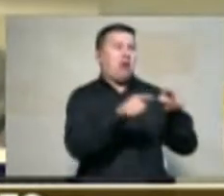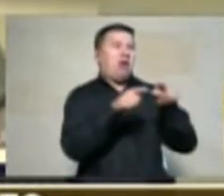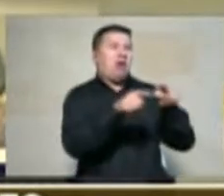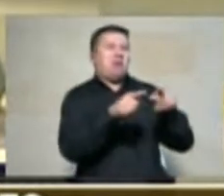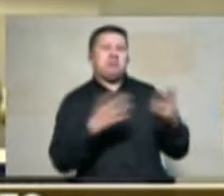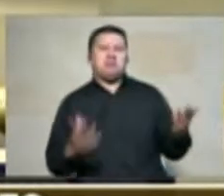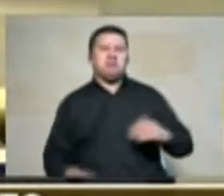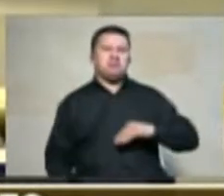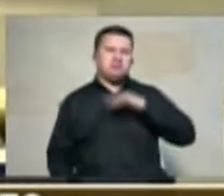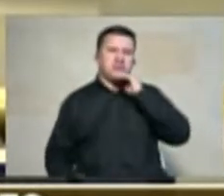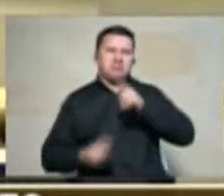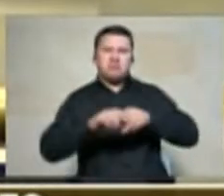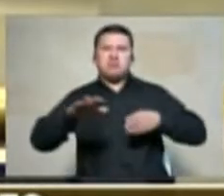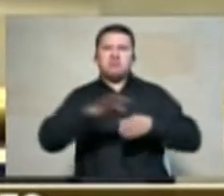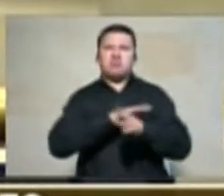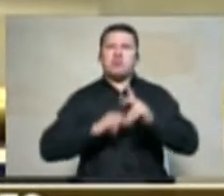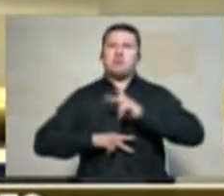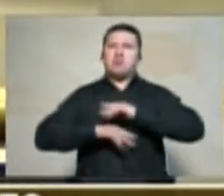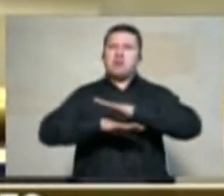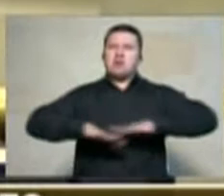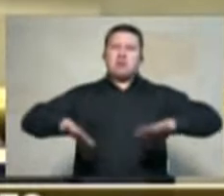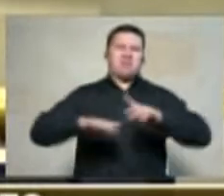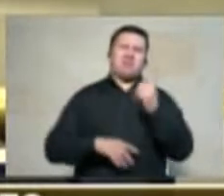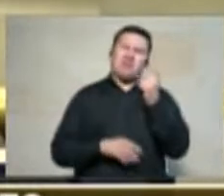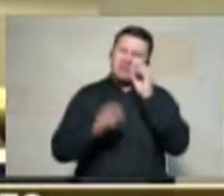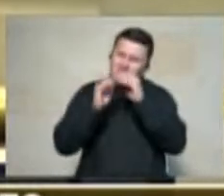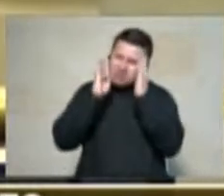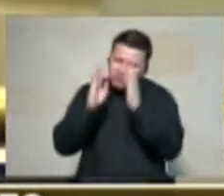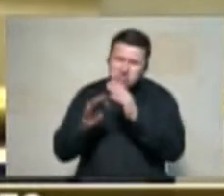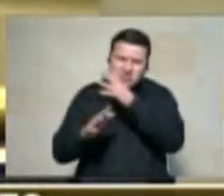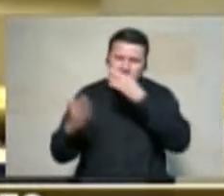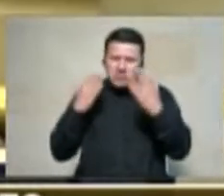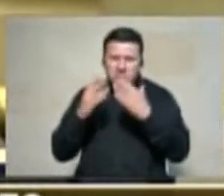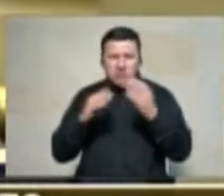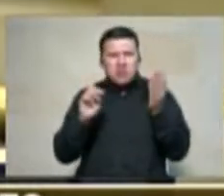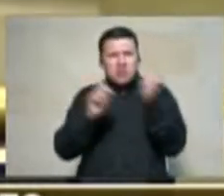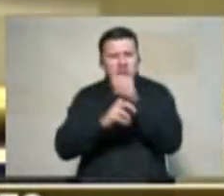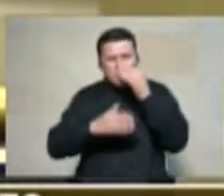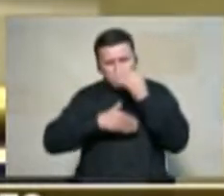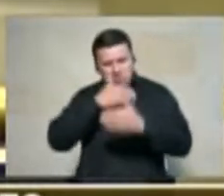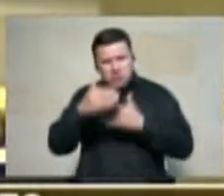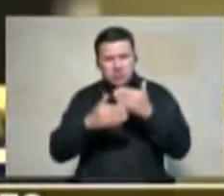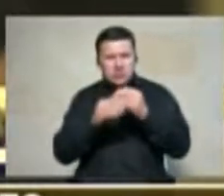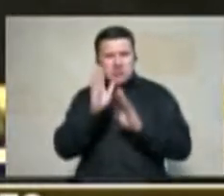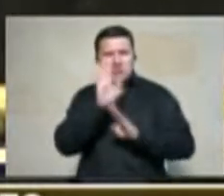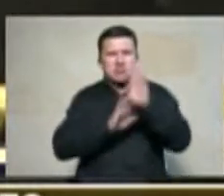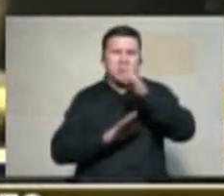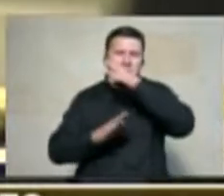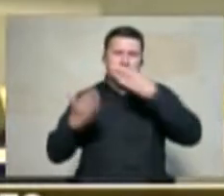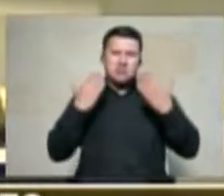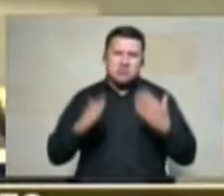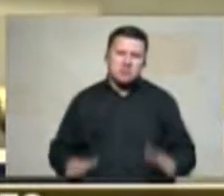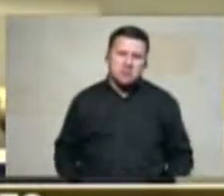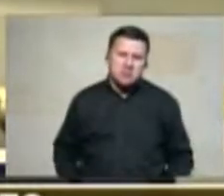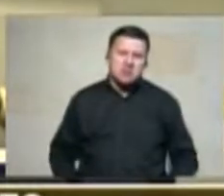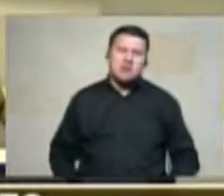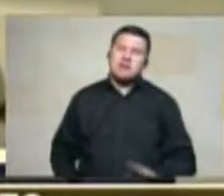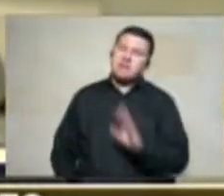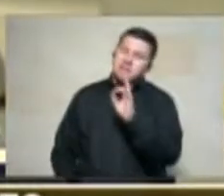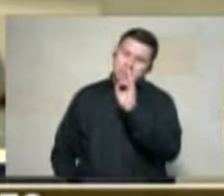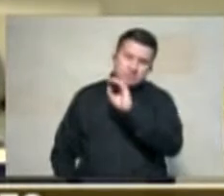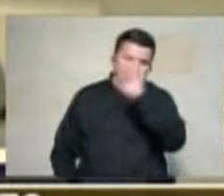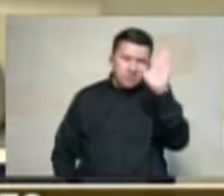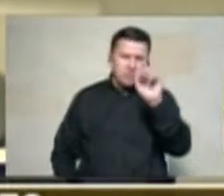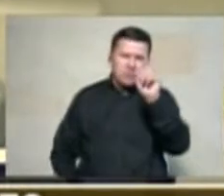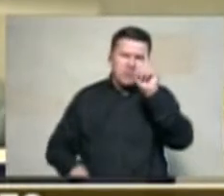propiedad de la tierra para poder lograr un proceso de desarrollo en el campo pero una cosa que tampoco se dice con toda